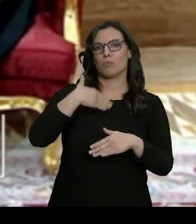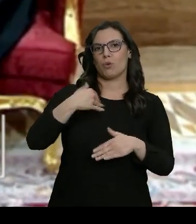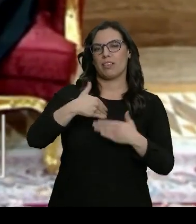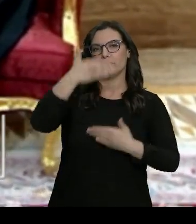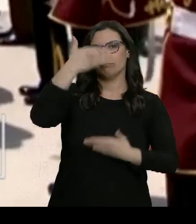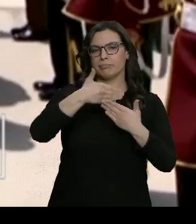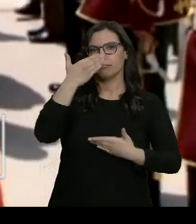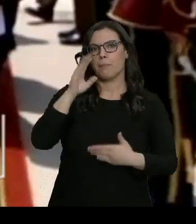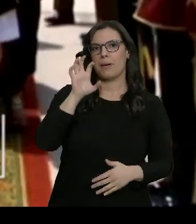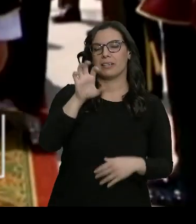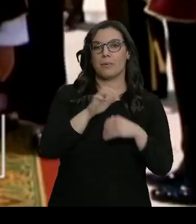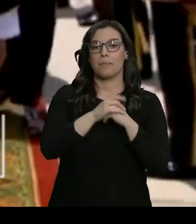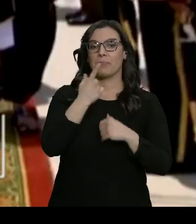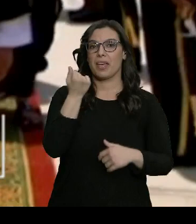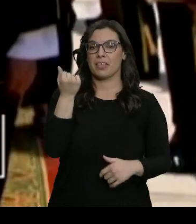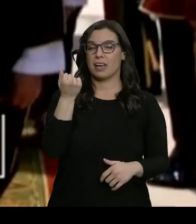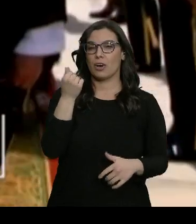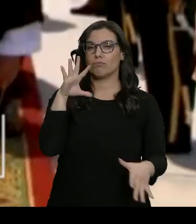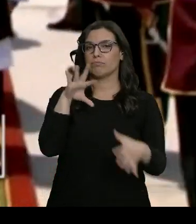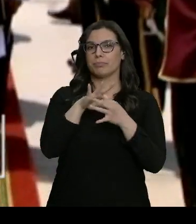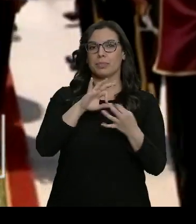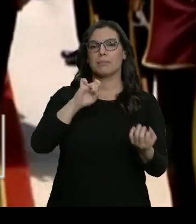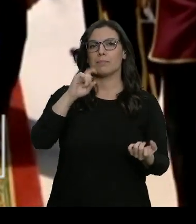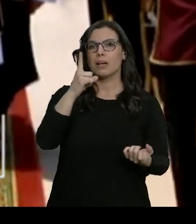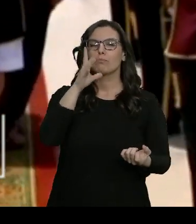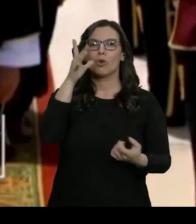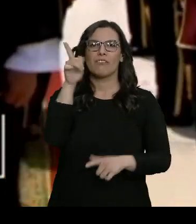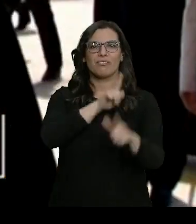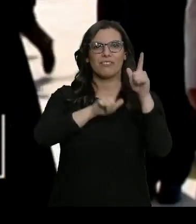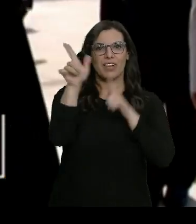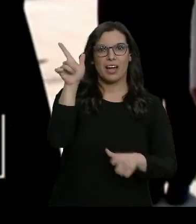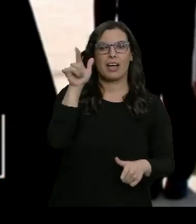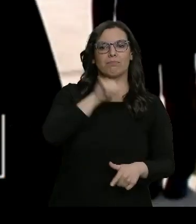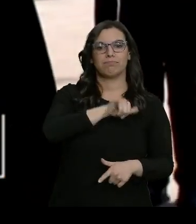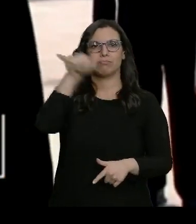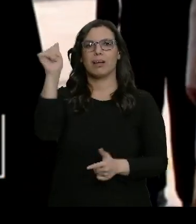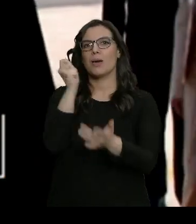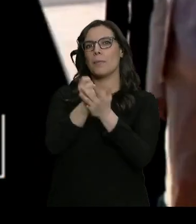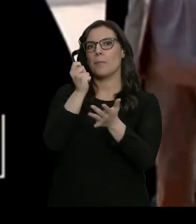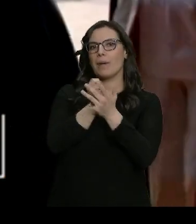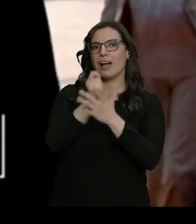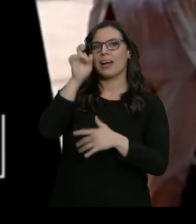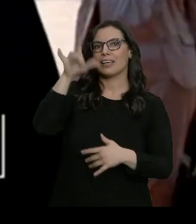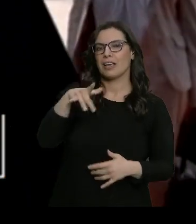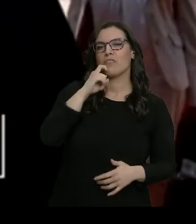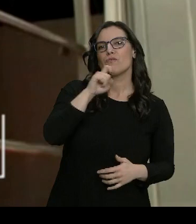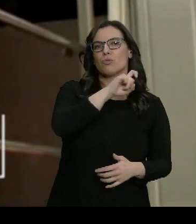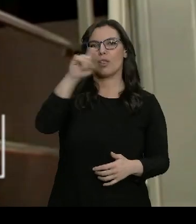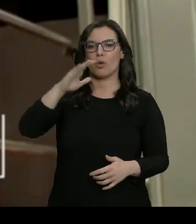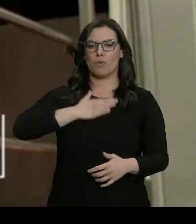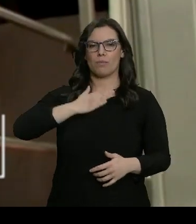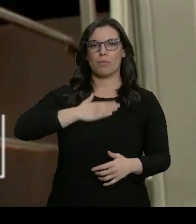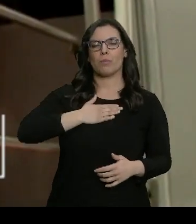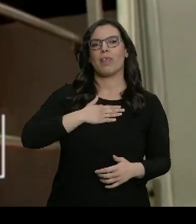País. Un dinero que se corresponde principalmente a viajes en avión y que fueron pagados por una fundación propiedad de